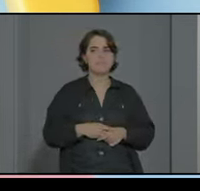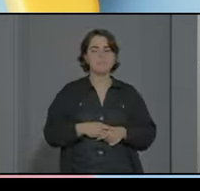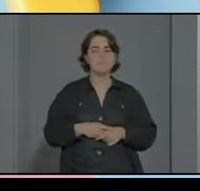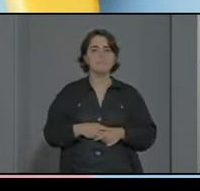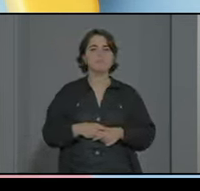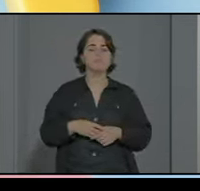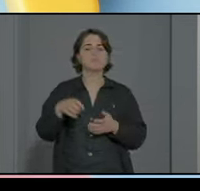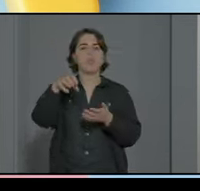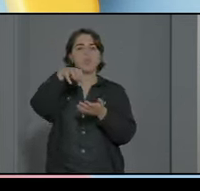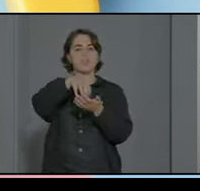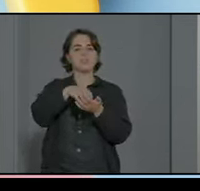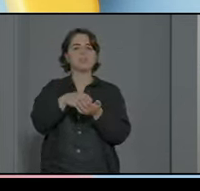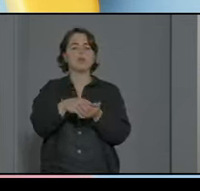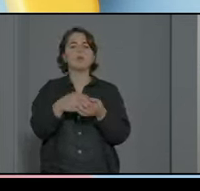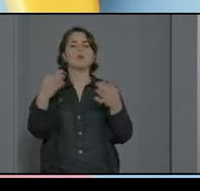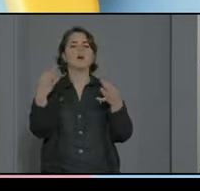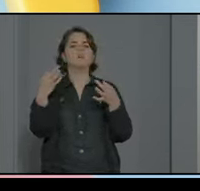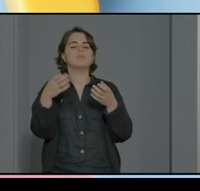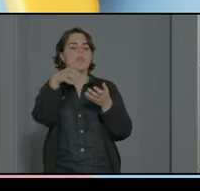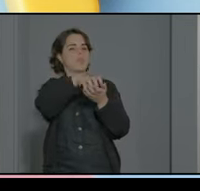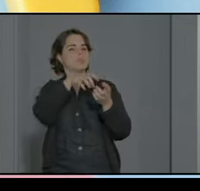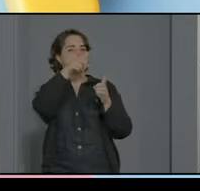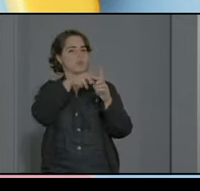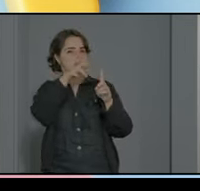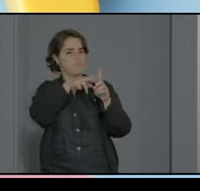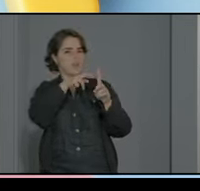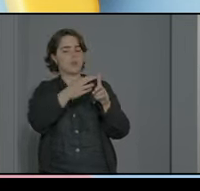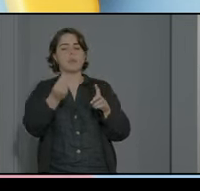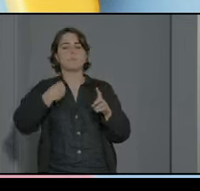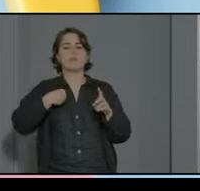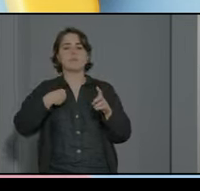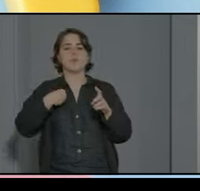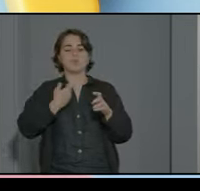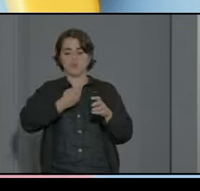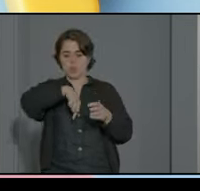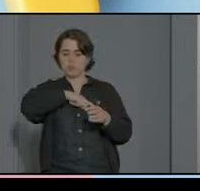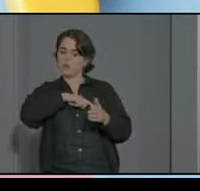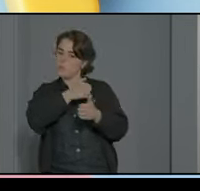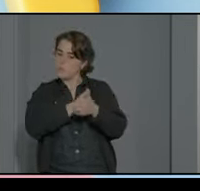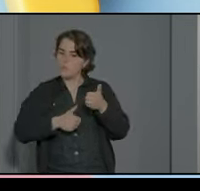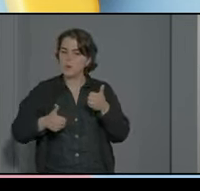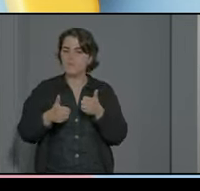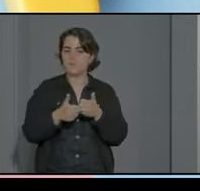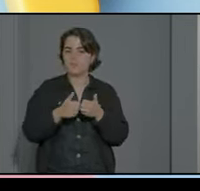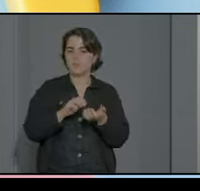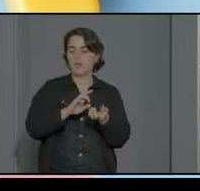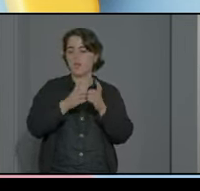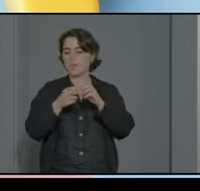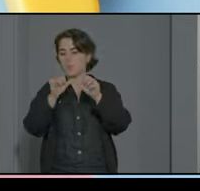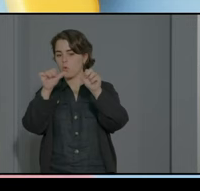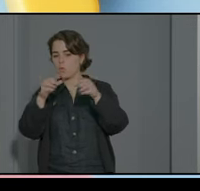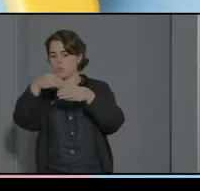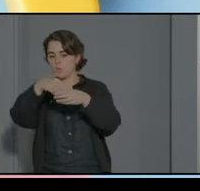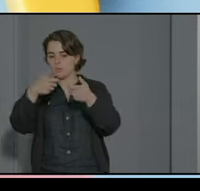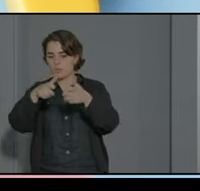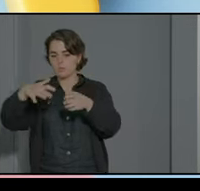el centro pasa a ser un centro referente y posiblemente como en el caso del nuestro preferente y pasa a ser un modelo en el sector en la